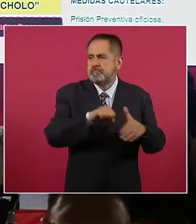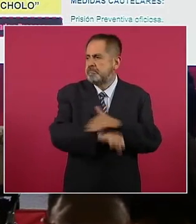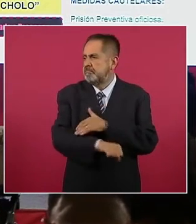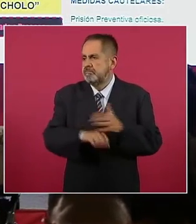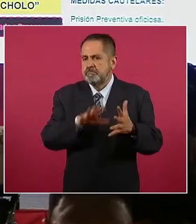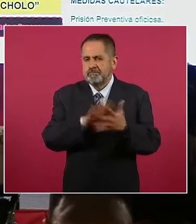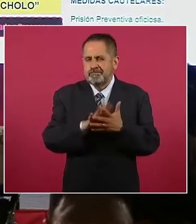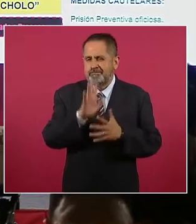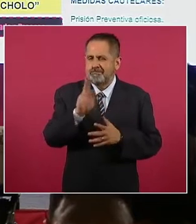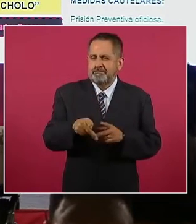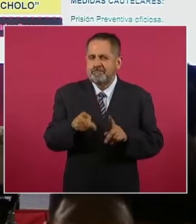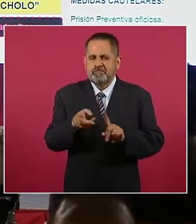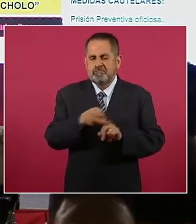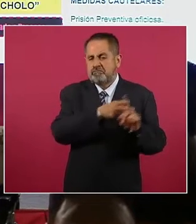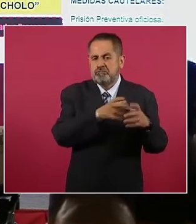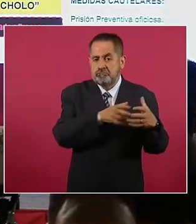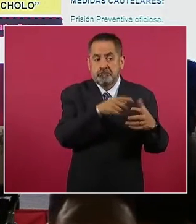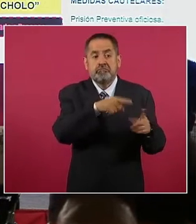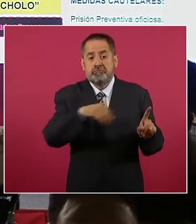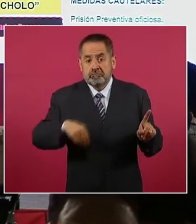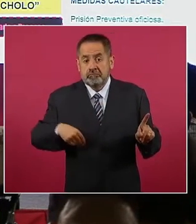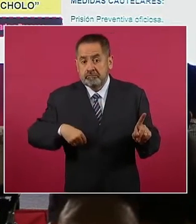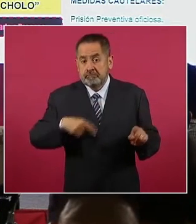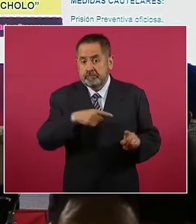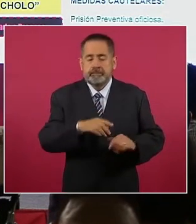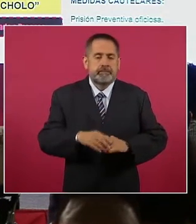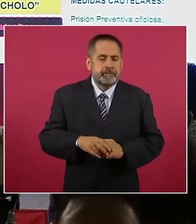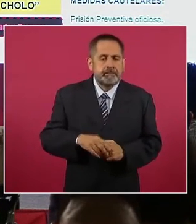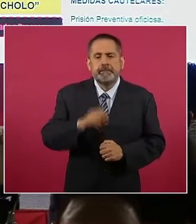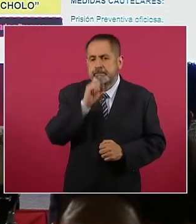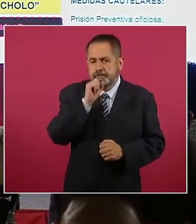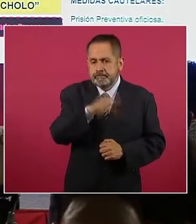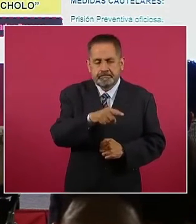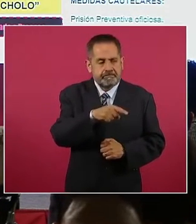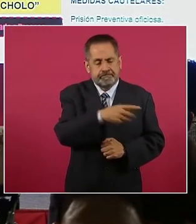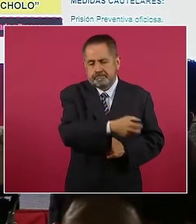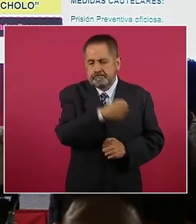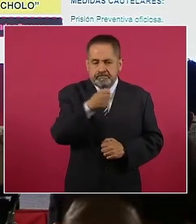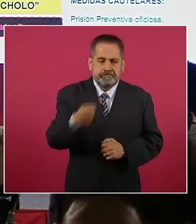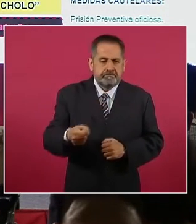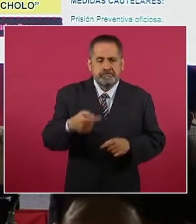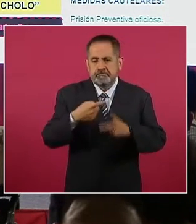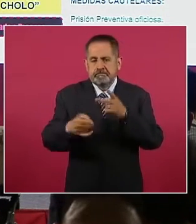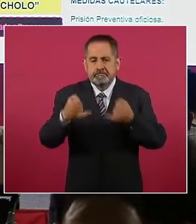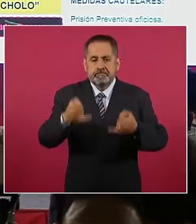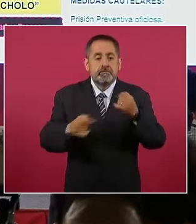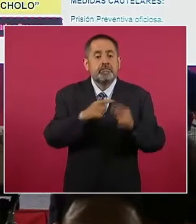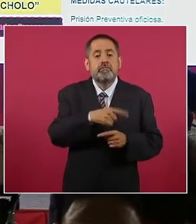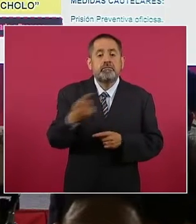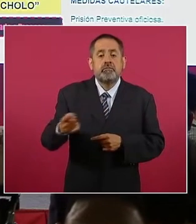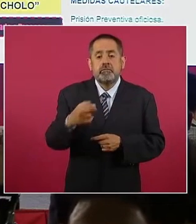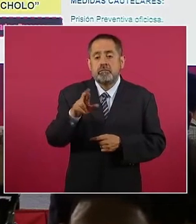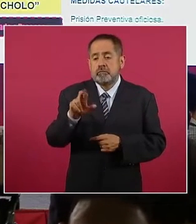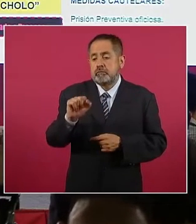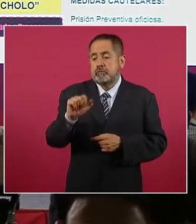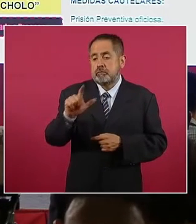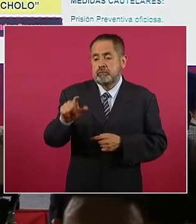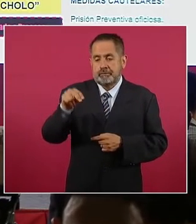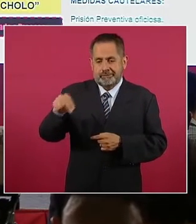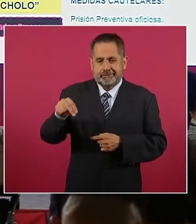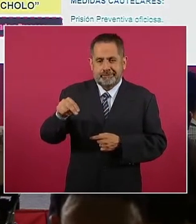modalidad de secuestro. También fue vinculado a proceso penal Raúl N., alias El Cholo,